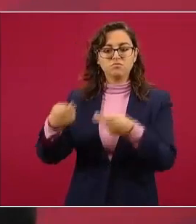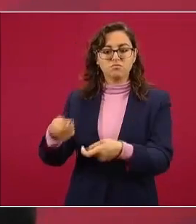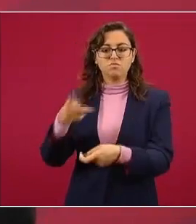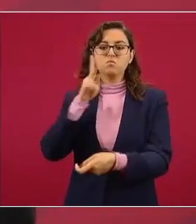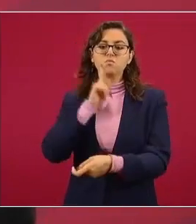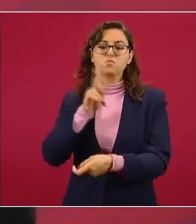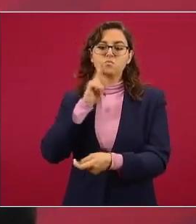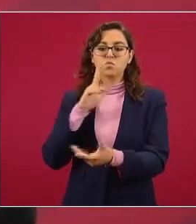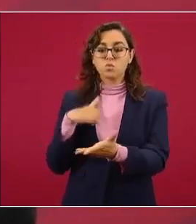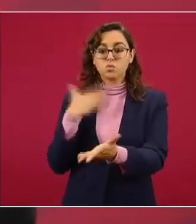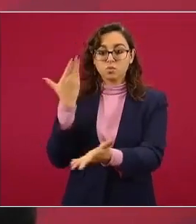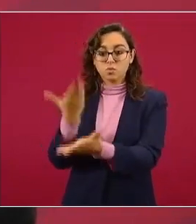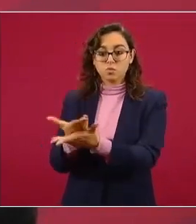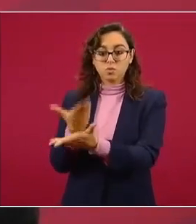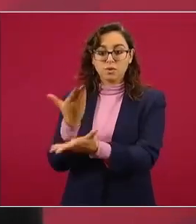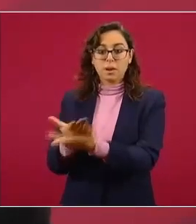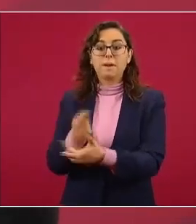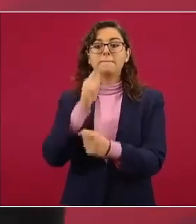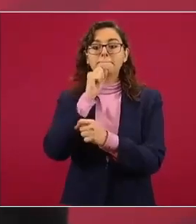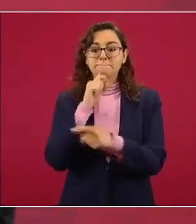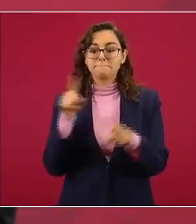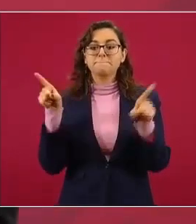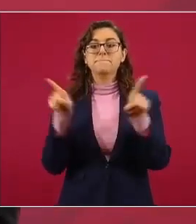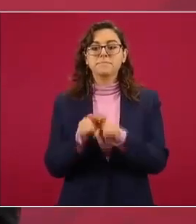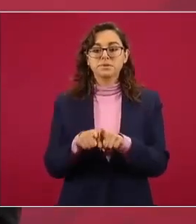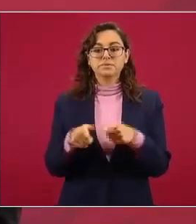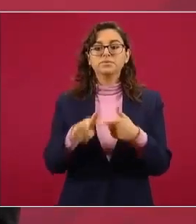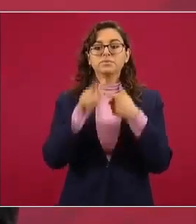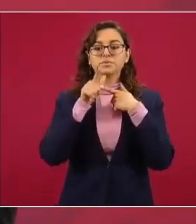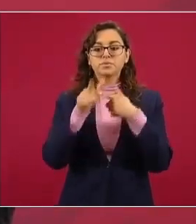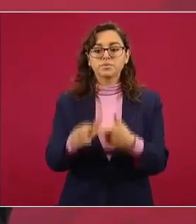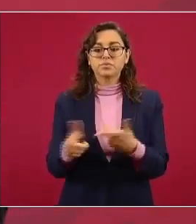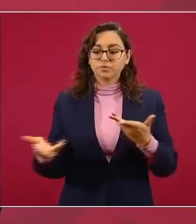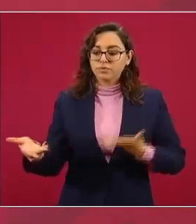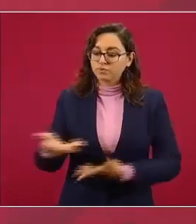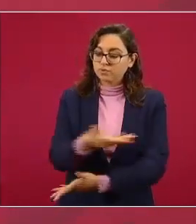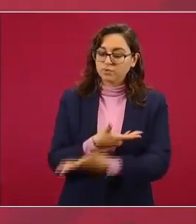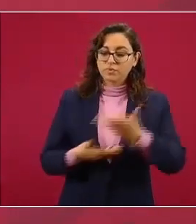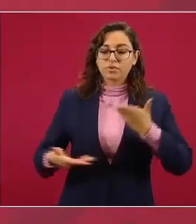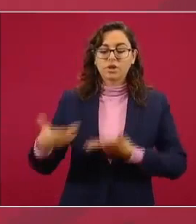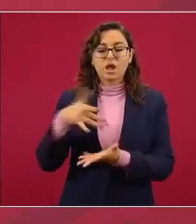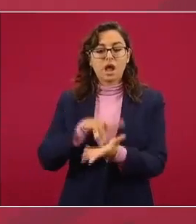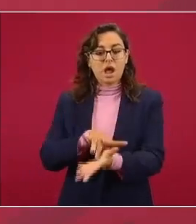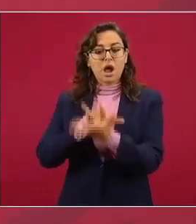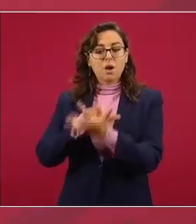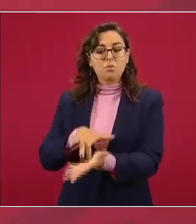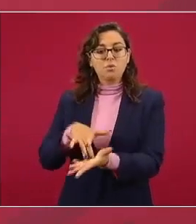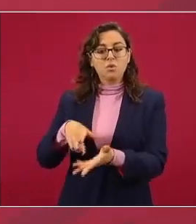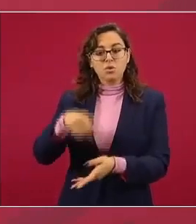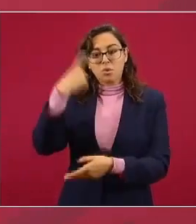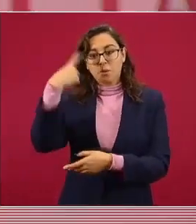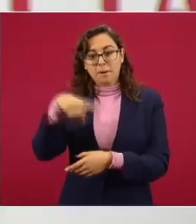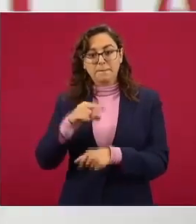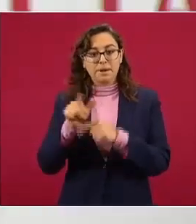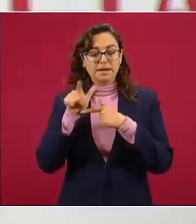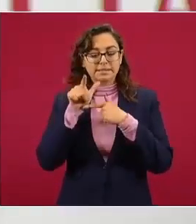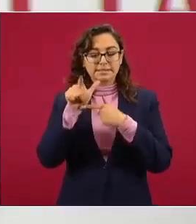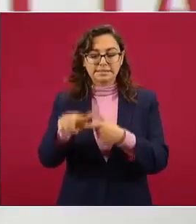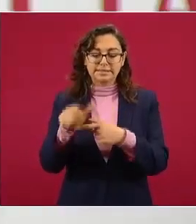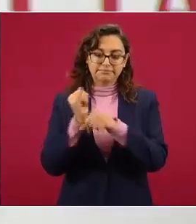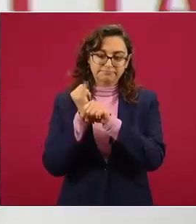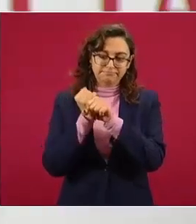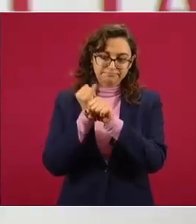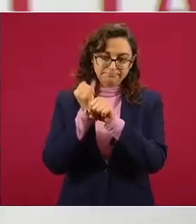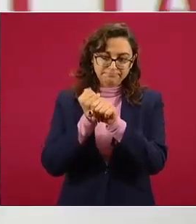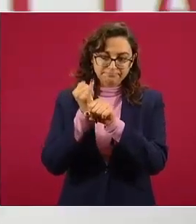y se compromete a continuar la cooperación dentro de ese marco para apoyar las investigaciones que realizan autoridades